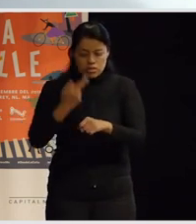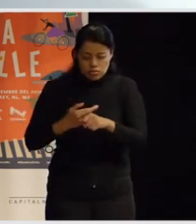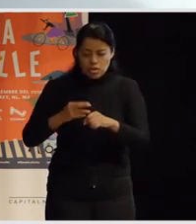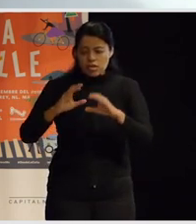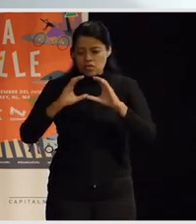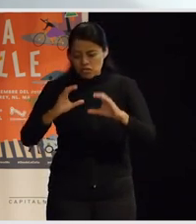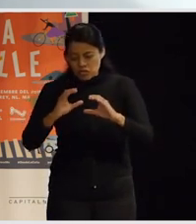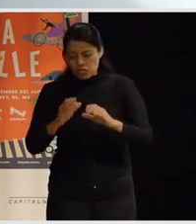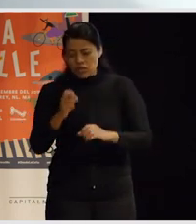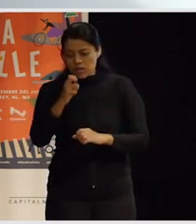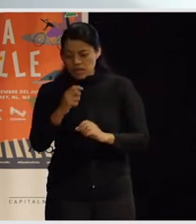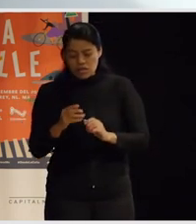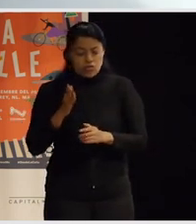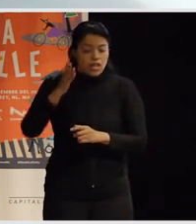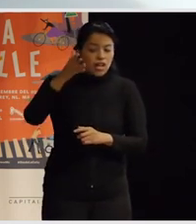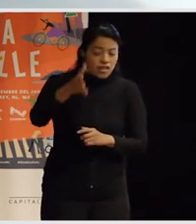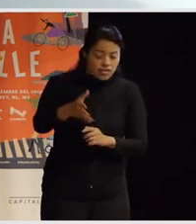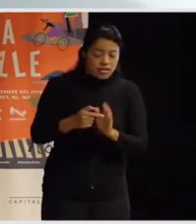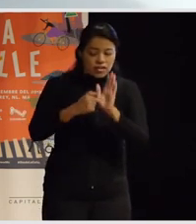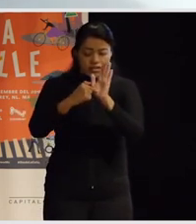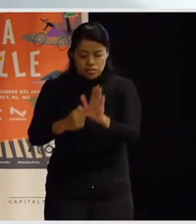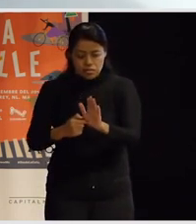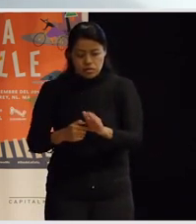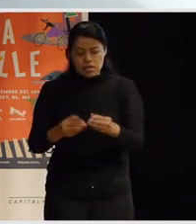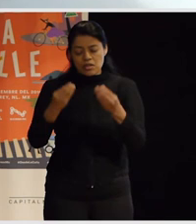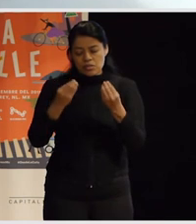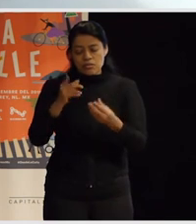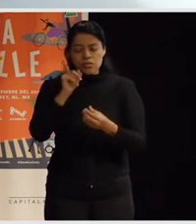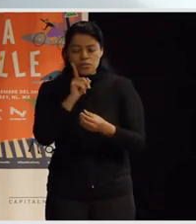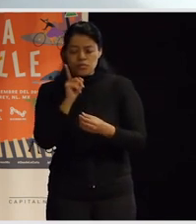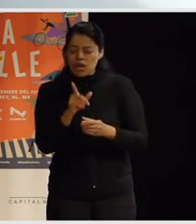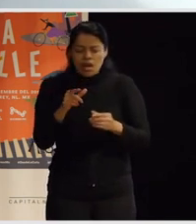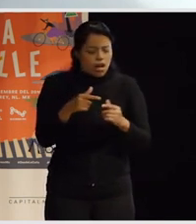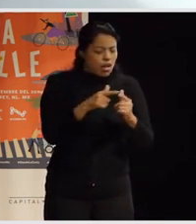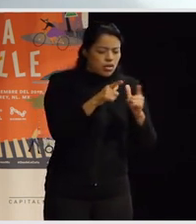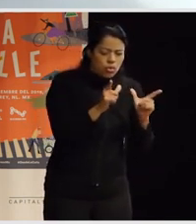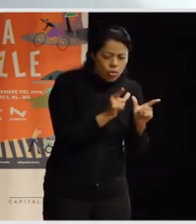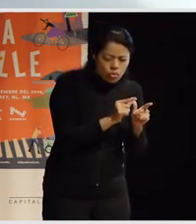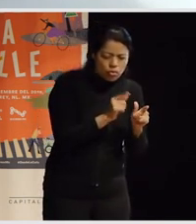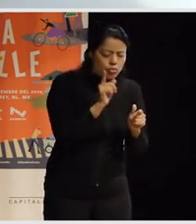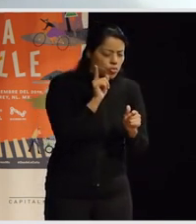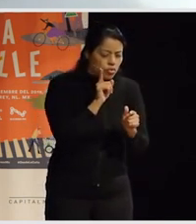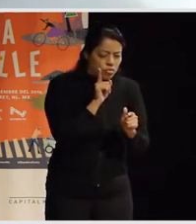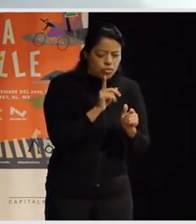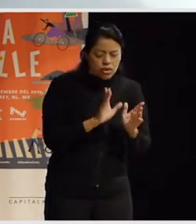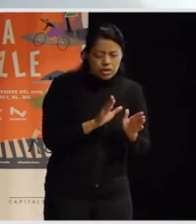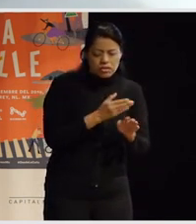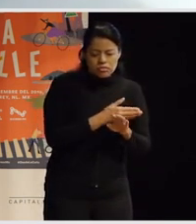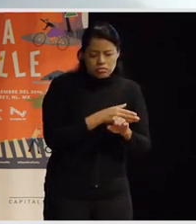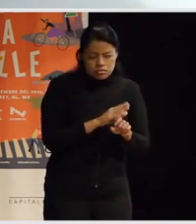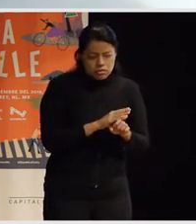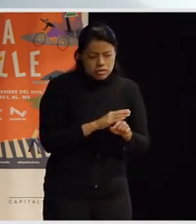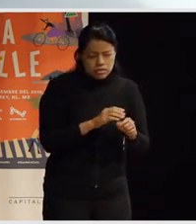y eso al final tiene una plasmación la mayoría de las mujeres hay un pequeño número de mujeres blancas burguesas ¿no? que obviamente están